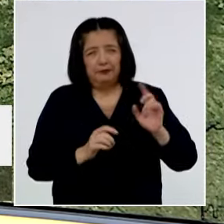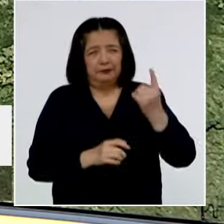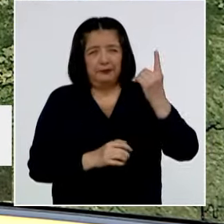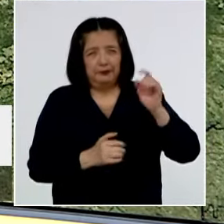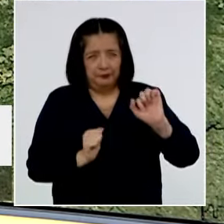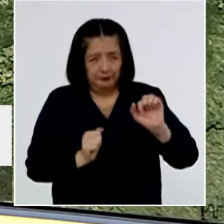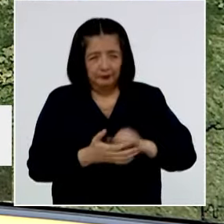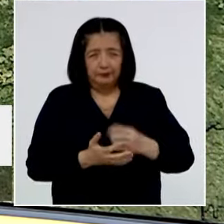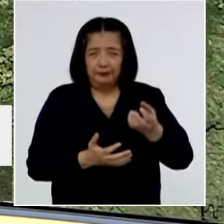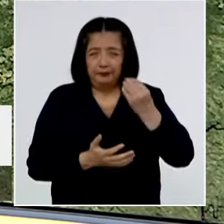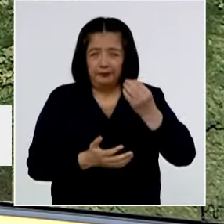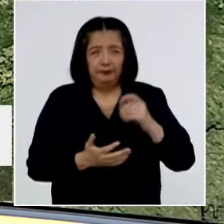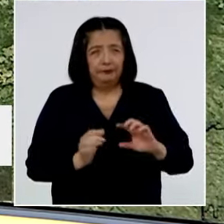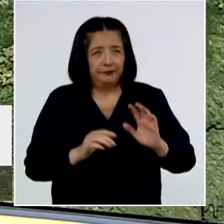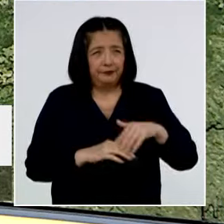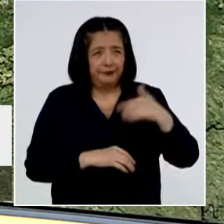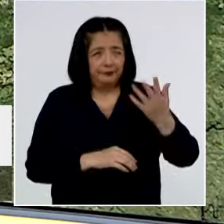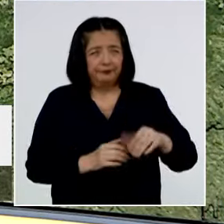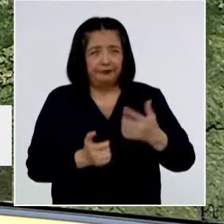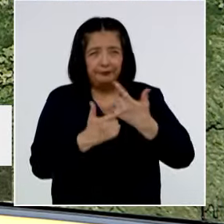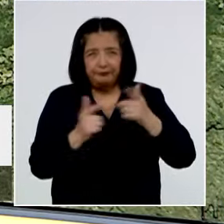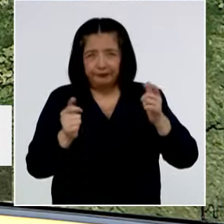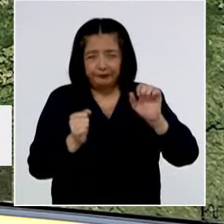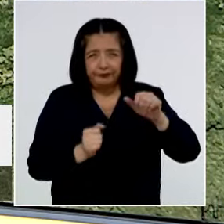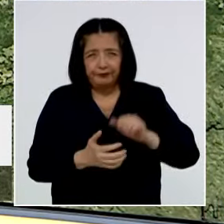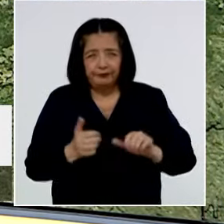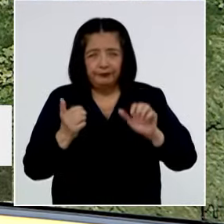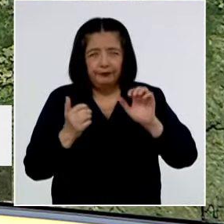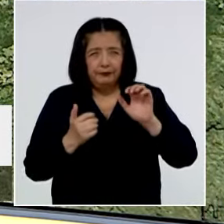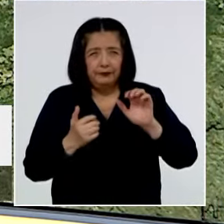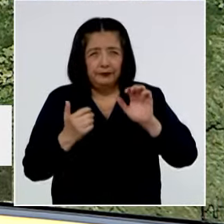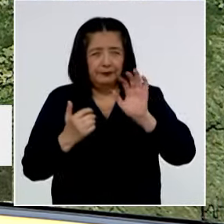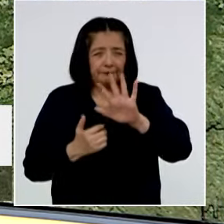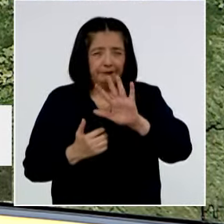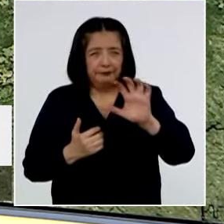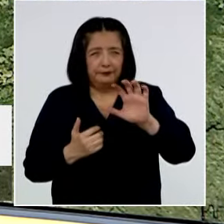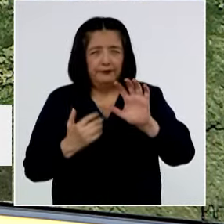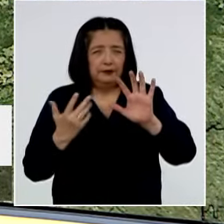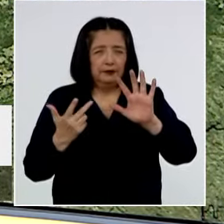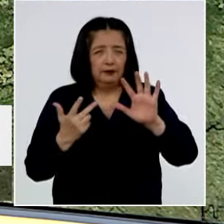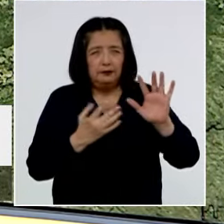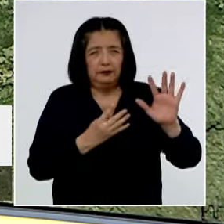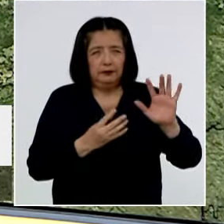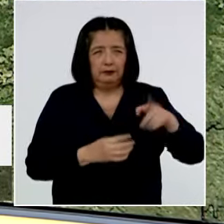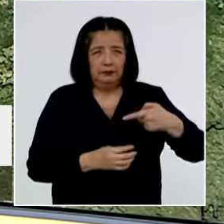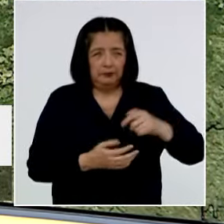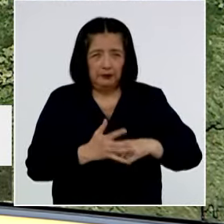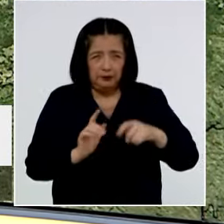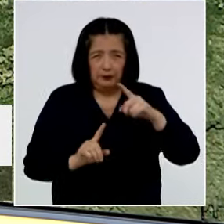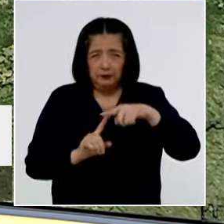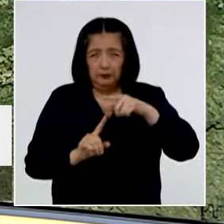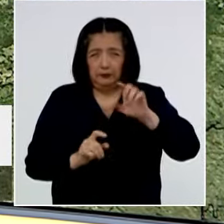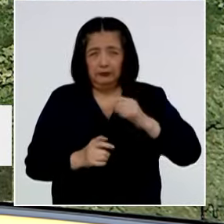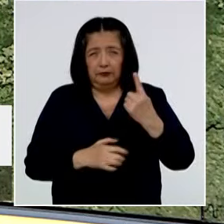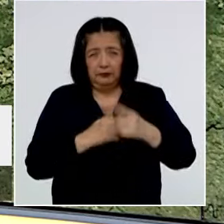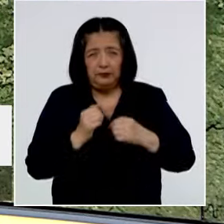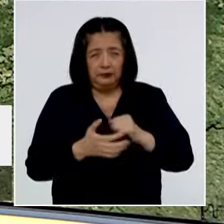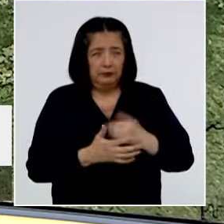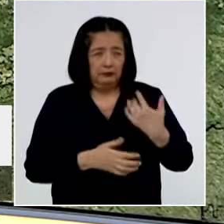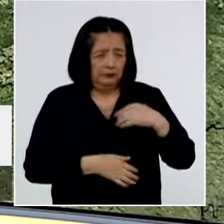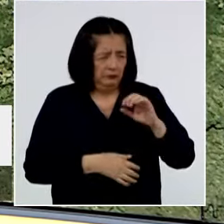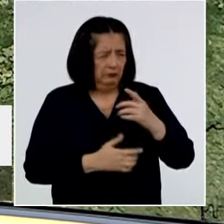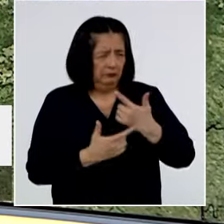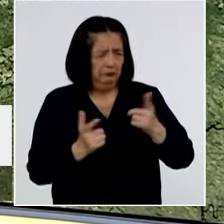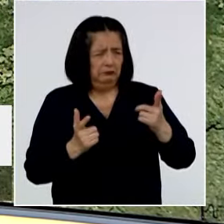consume la humanidad. Luego tenemos a La Libertad, que tiene 589 mil toneladas por año. Uno se diría La